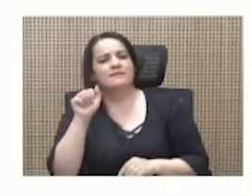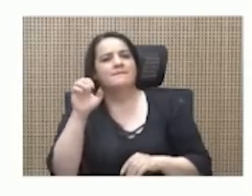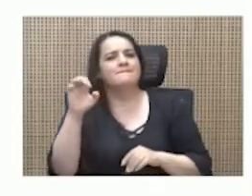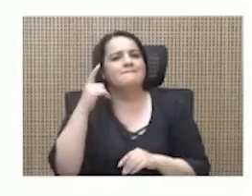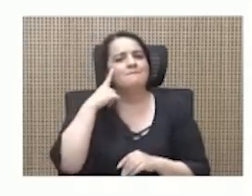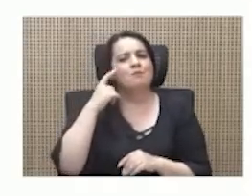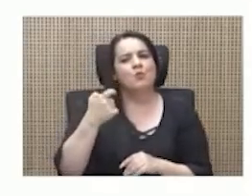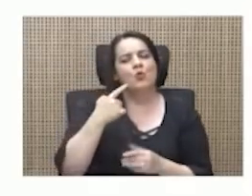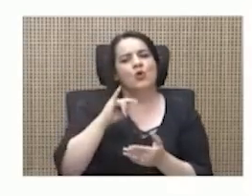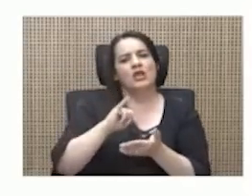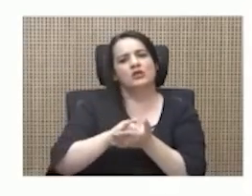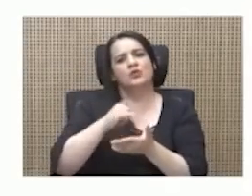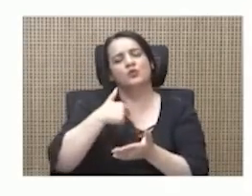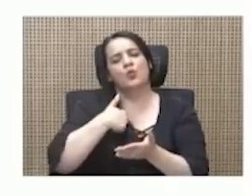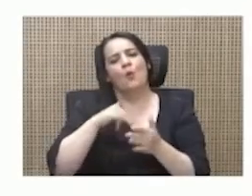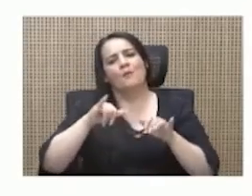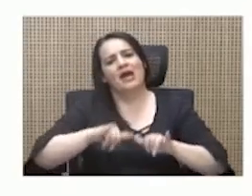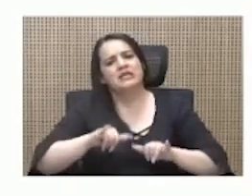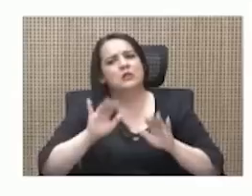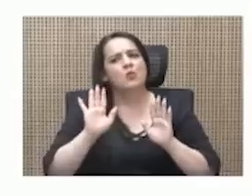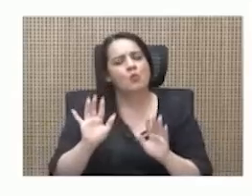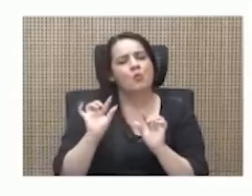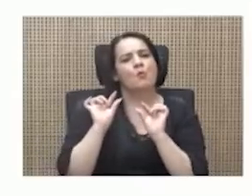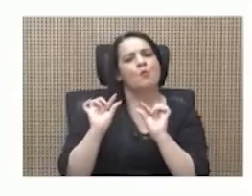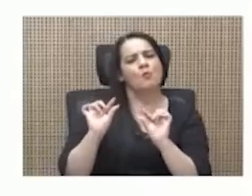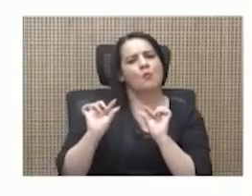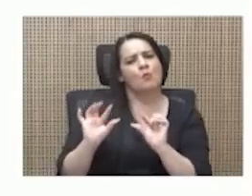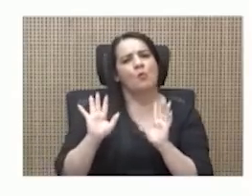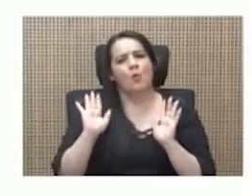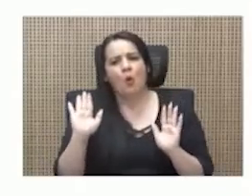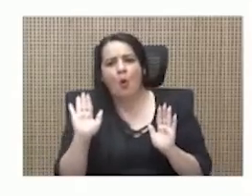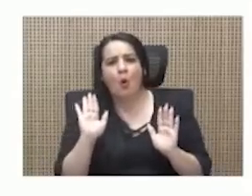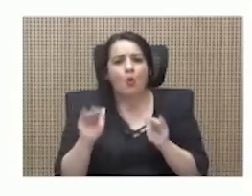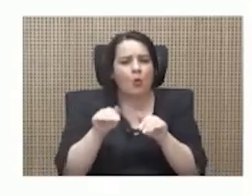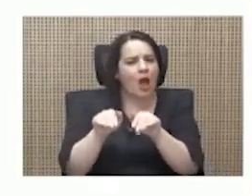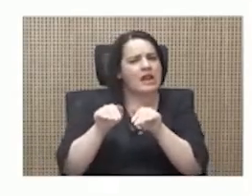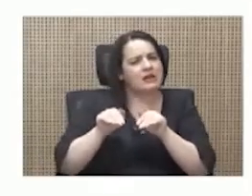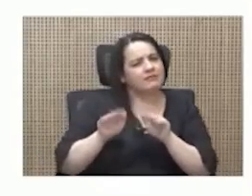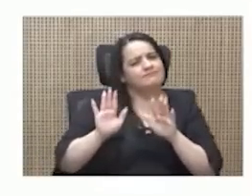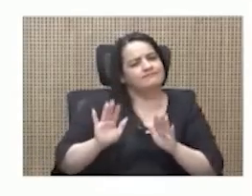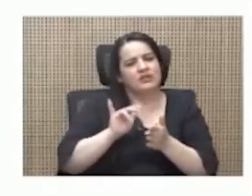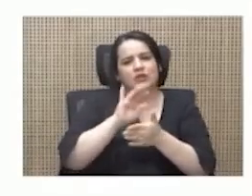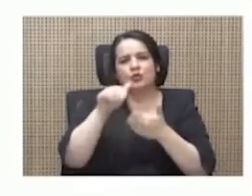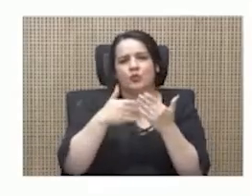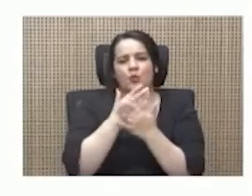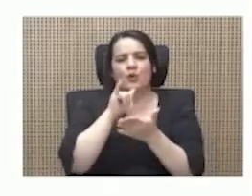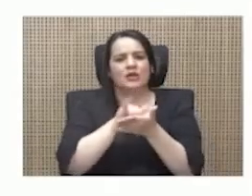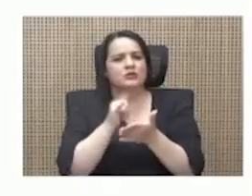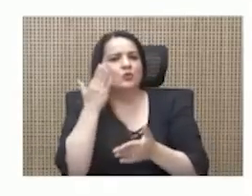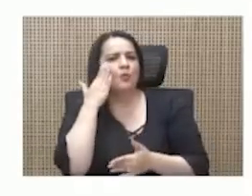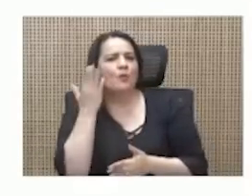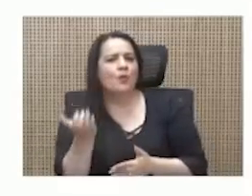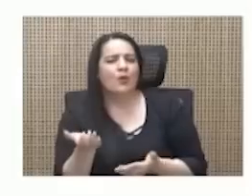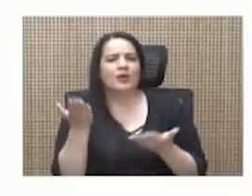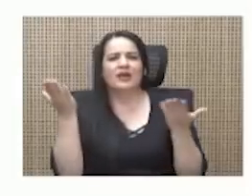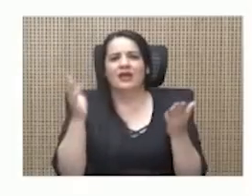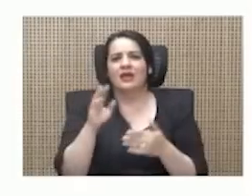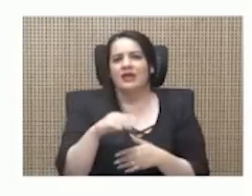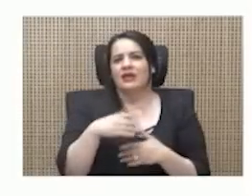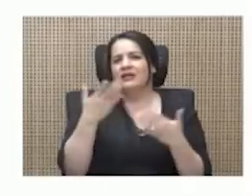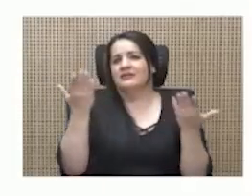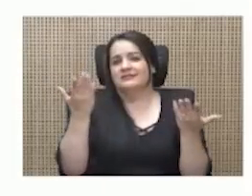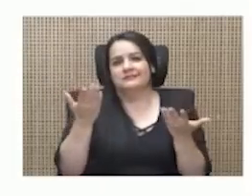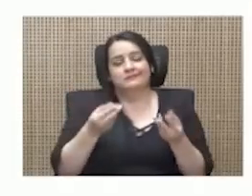un poco al margen de todo esto, madre, porque ma, es que que fue